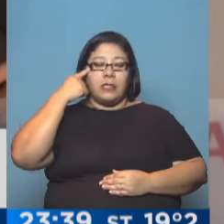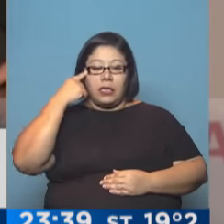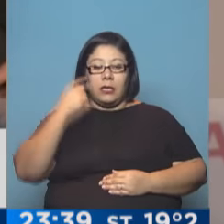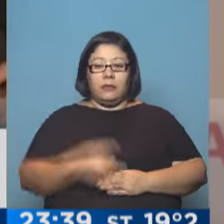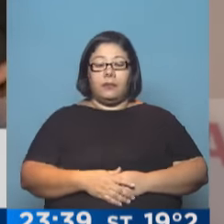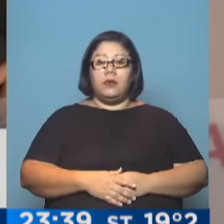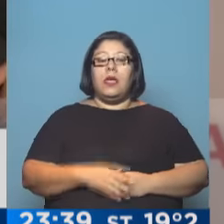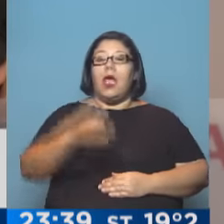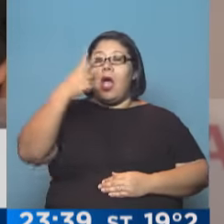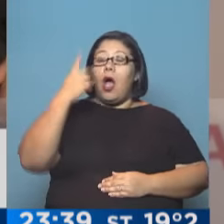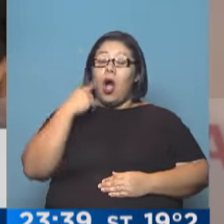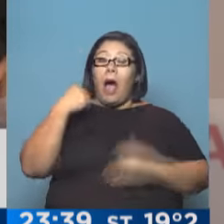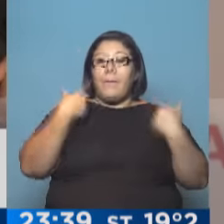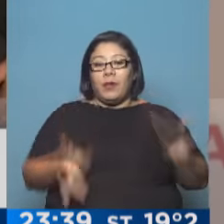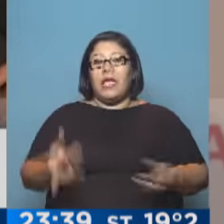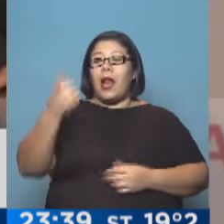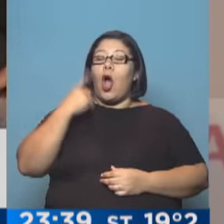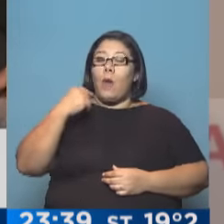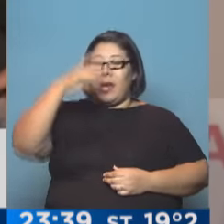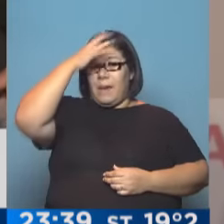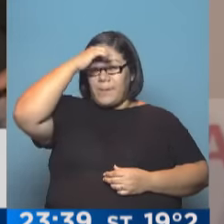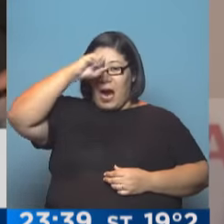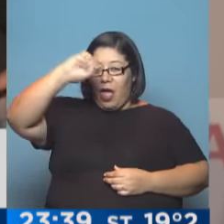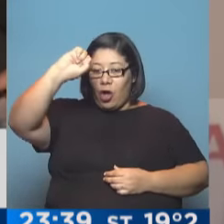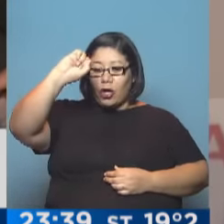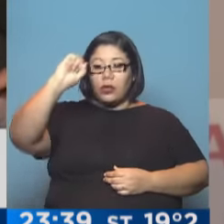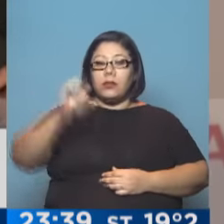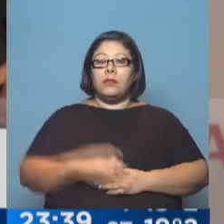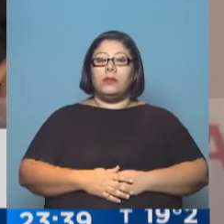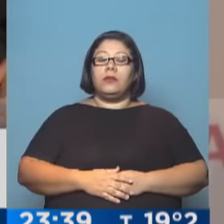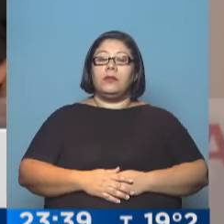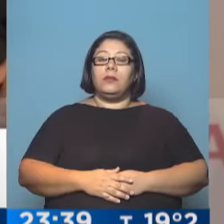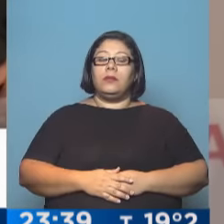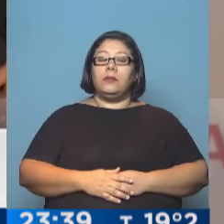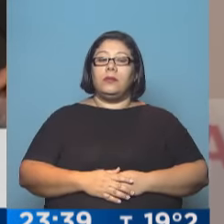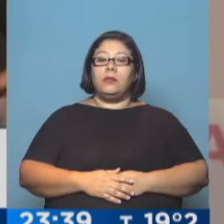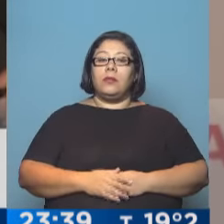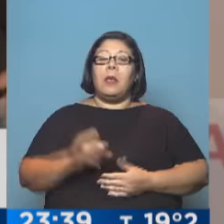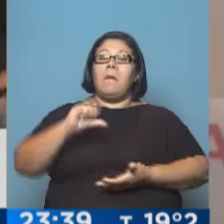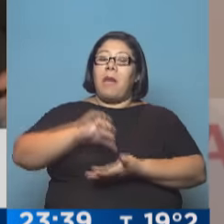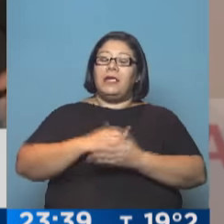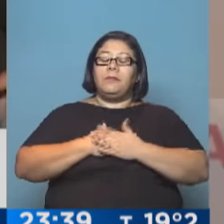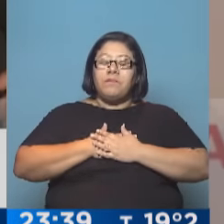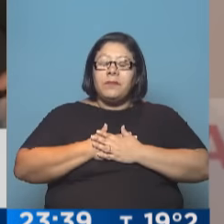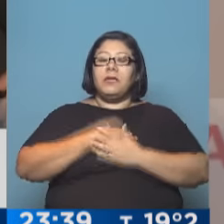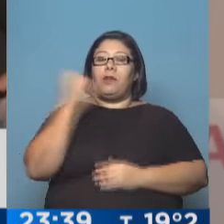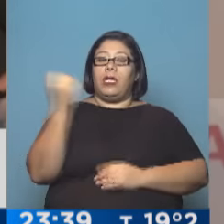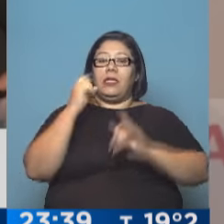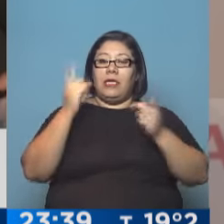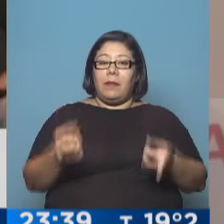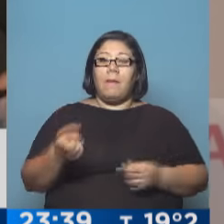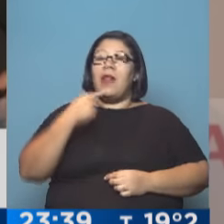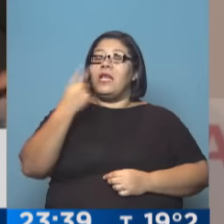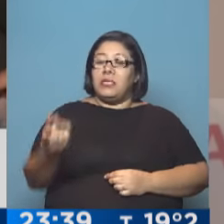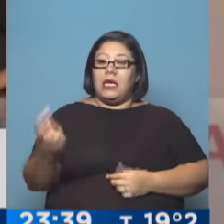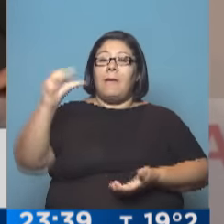embajador que representa a esta nación tan querida y tan importante para decirle que en la